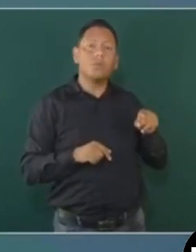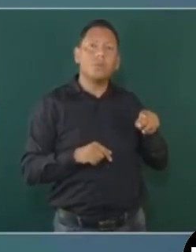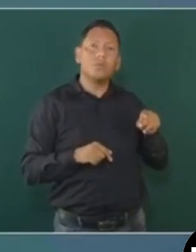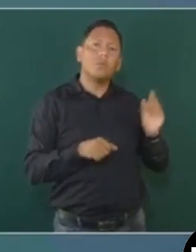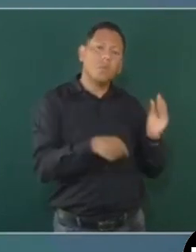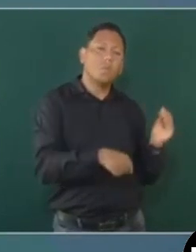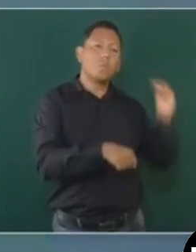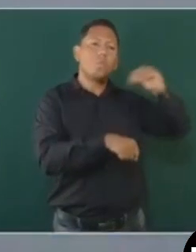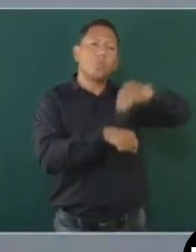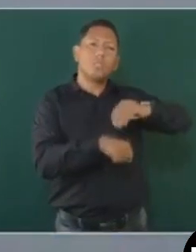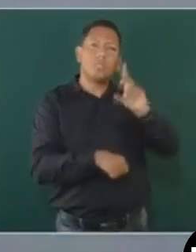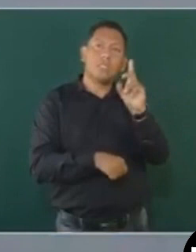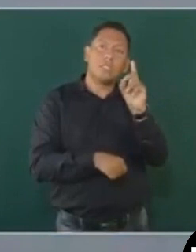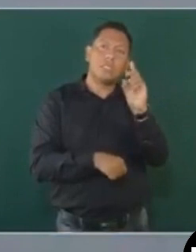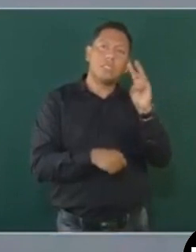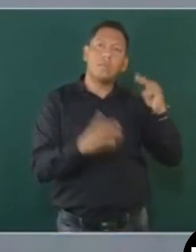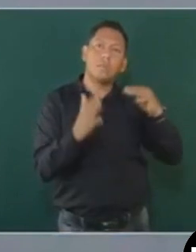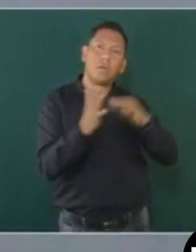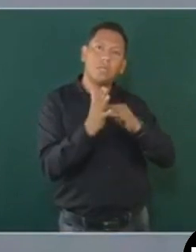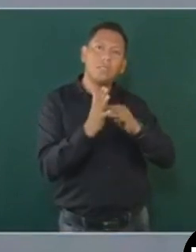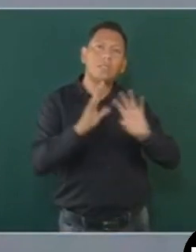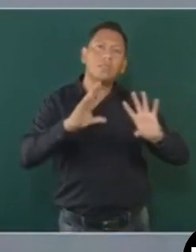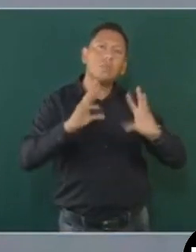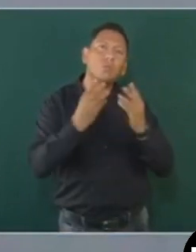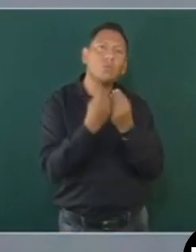de modo que al mes ya ahorraba 60.